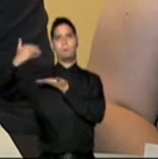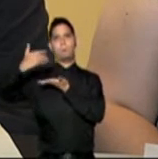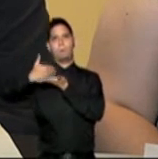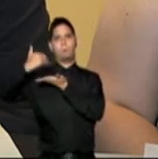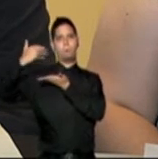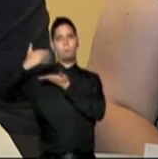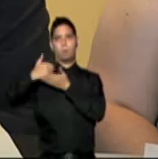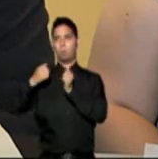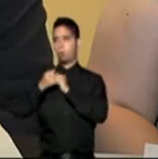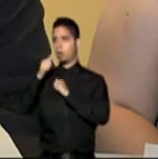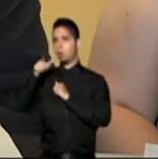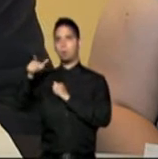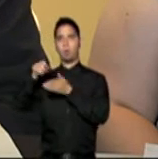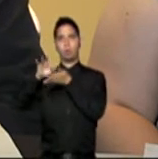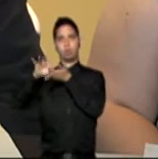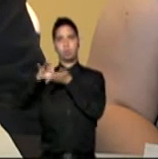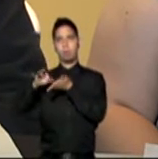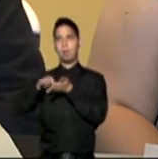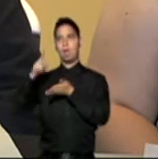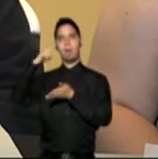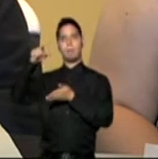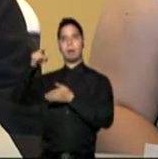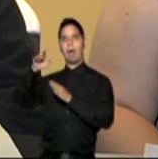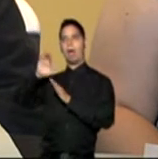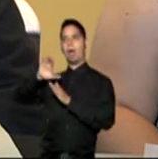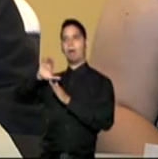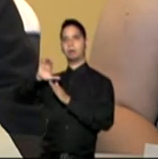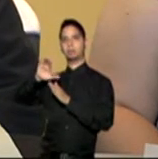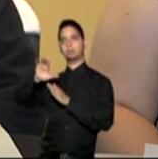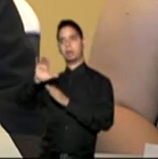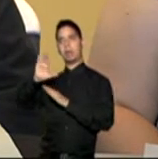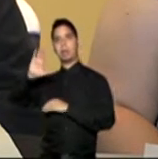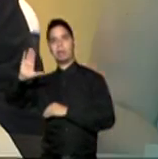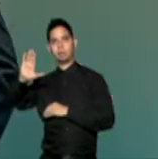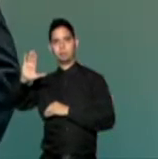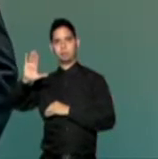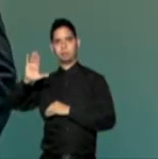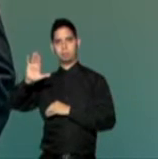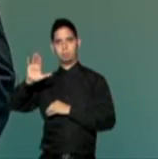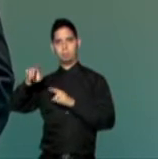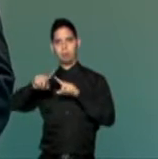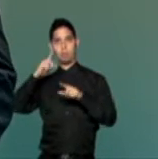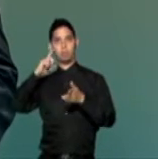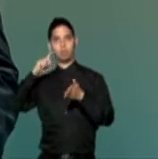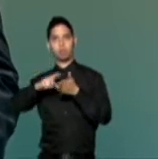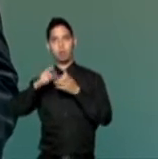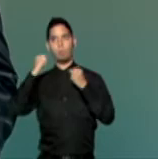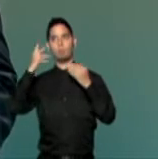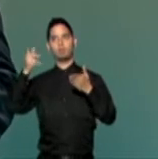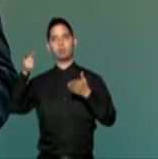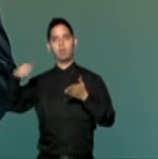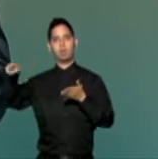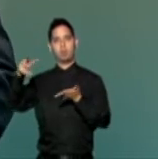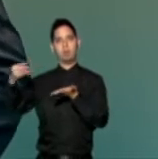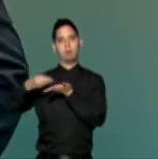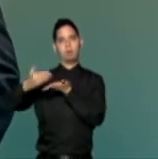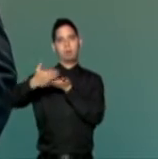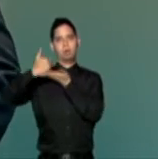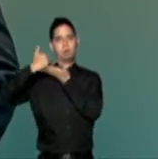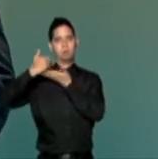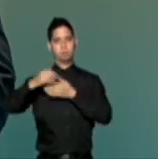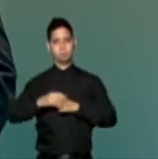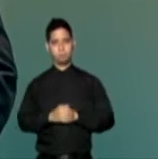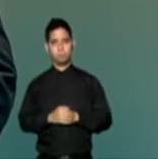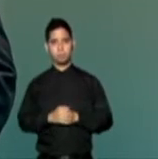contables hechos a su favor para que no se vean tantas como las que son. Y en el mundo del espectáculo, excelentes noticias